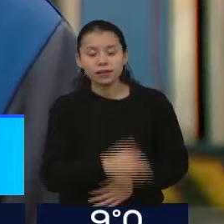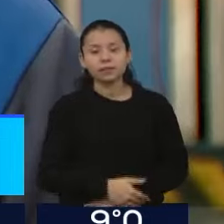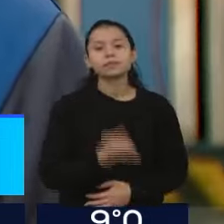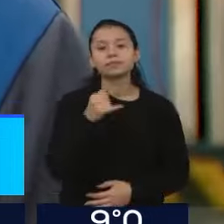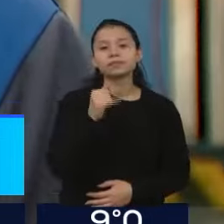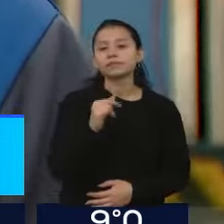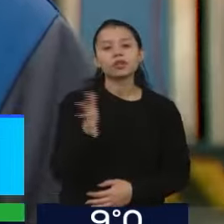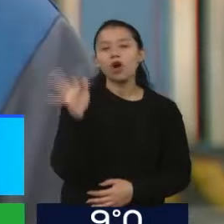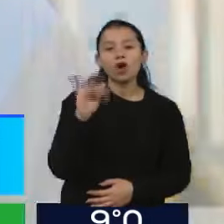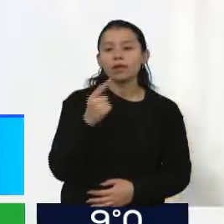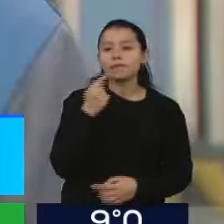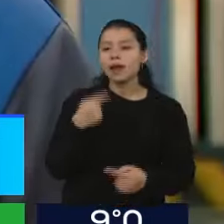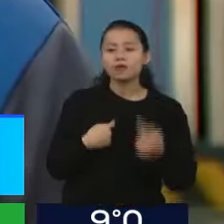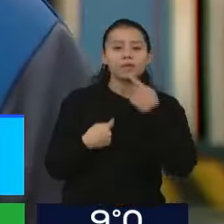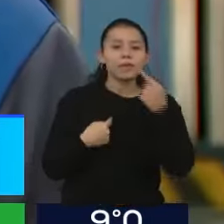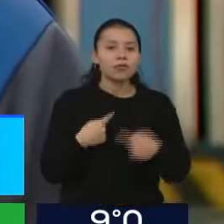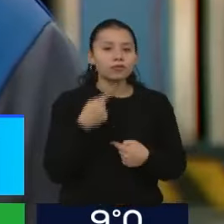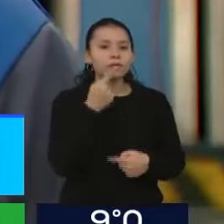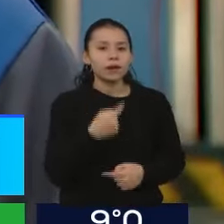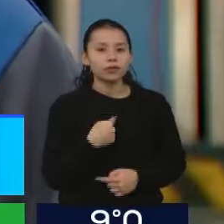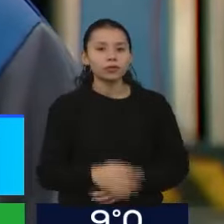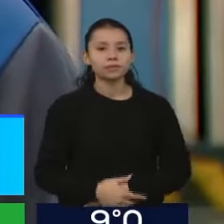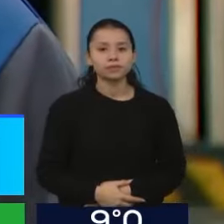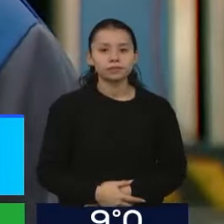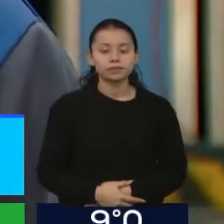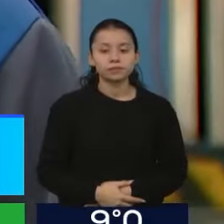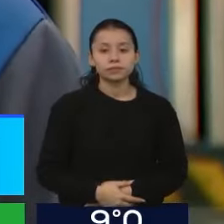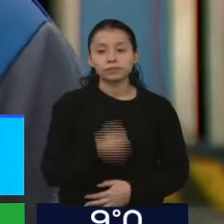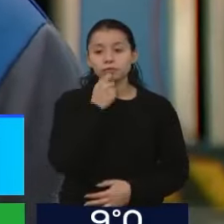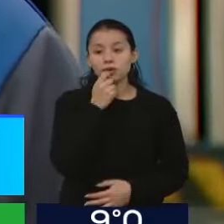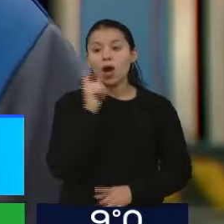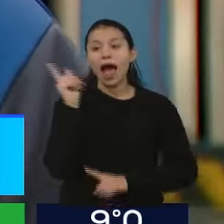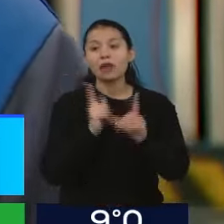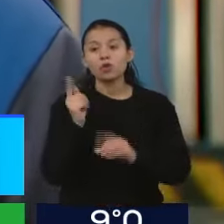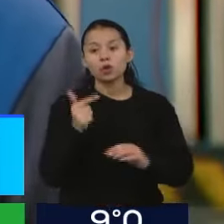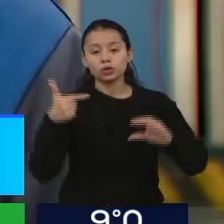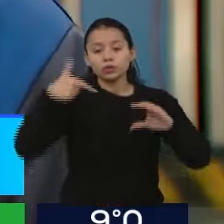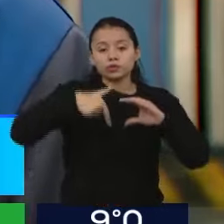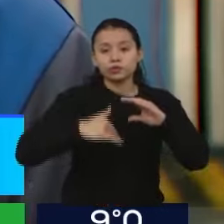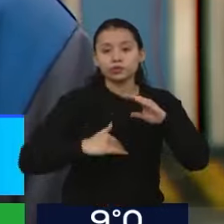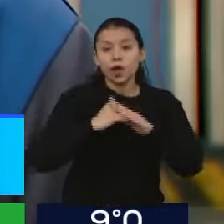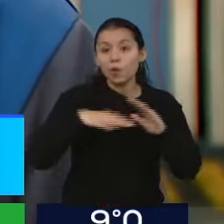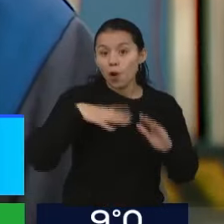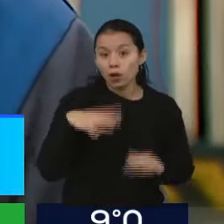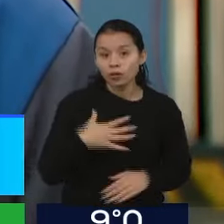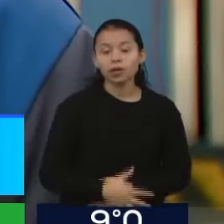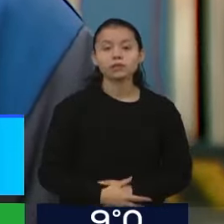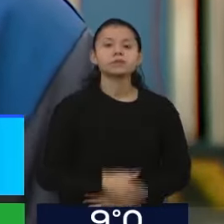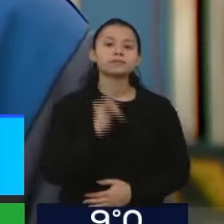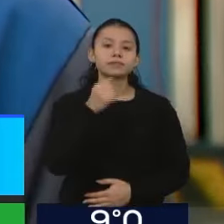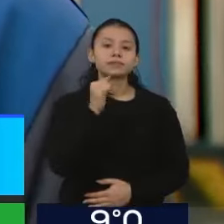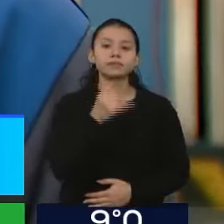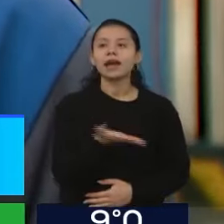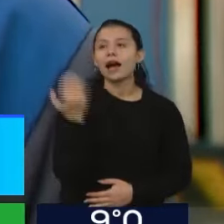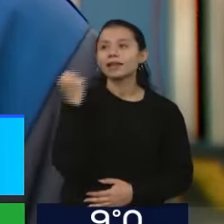en la calle. ¿Procuran llenar el tanque por las dudas? Sí, sí. Muchos de los clientes lo llenan, que antes cargaban